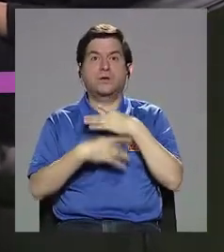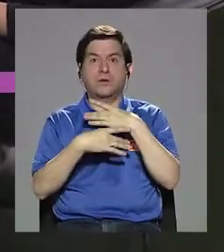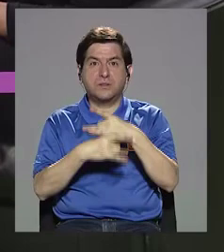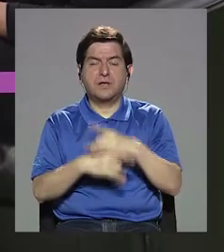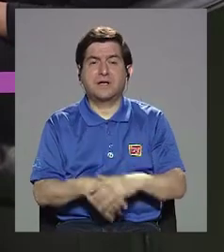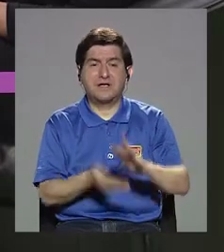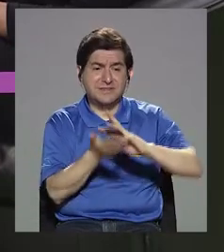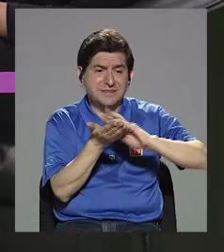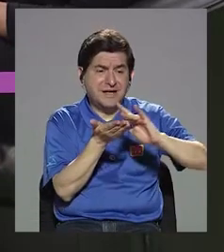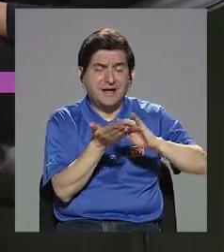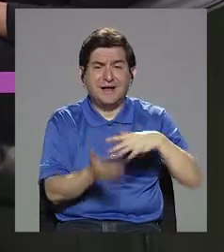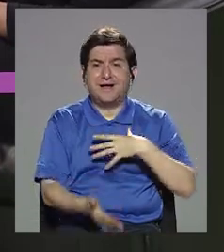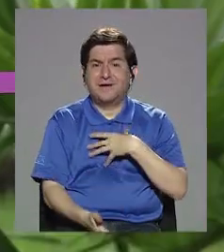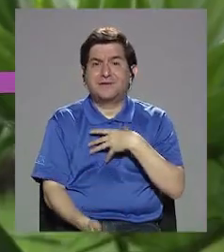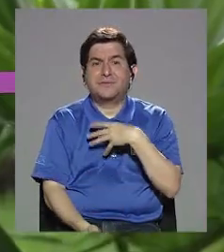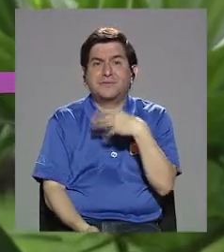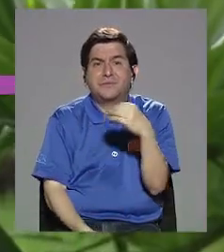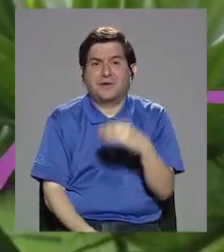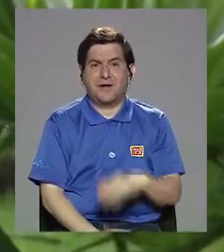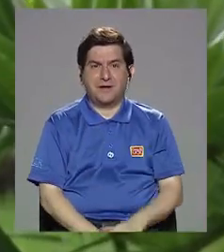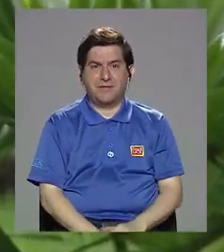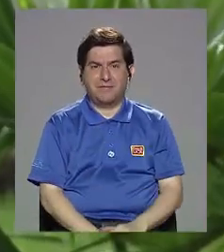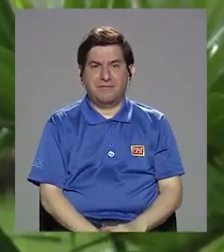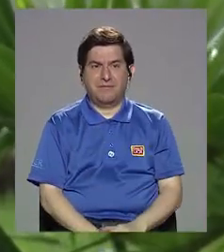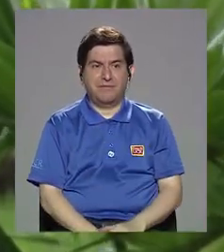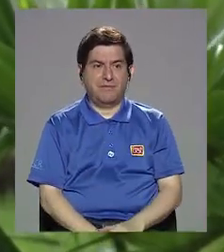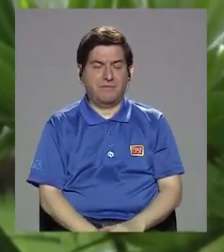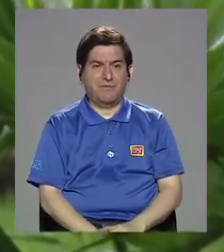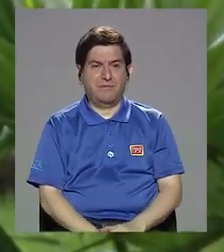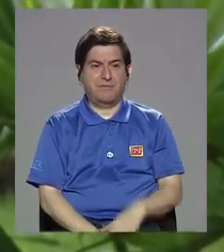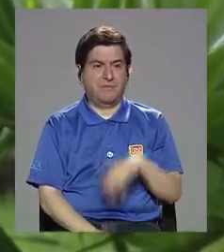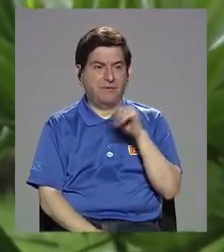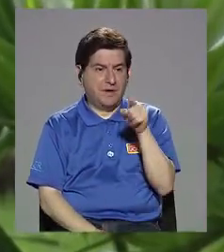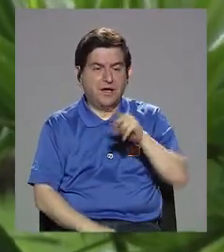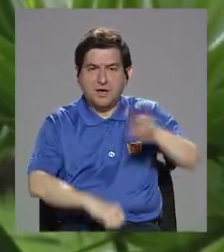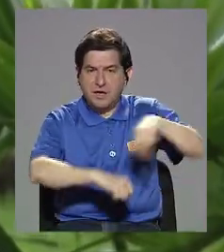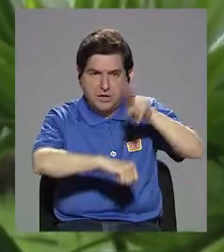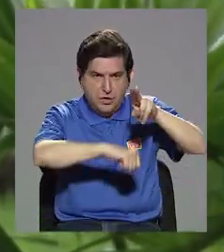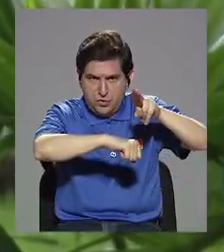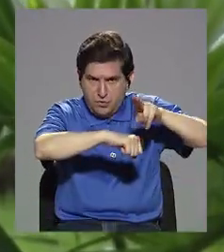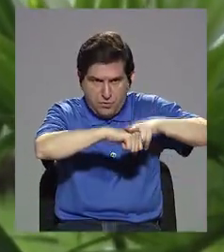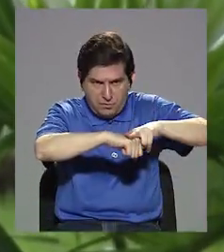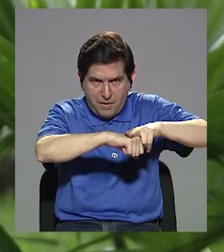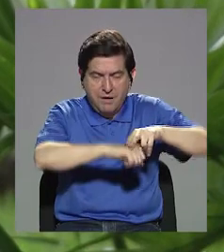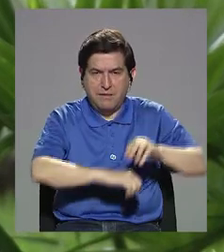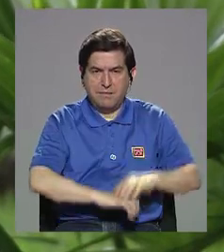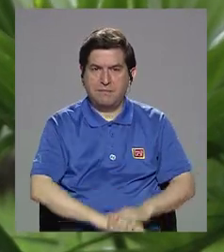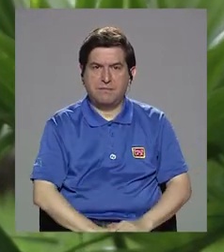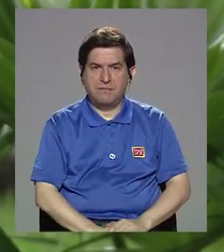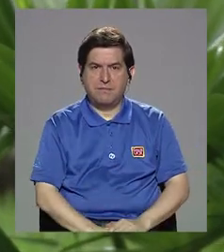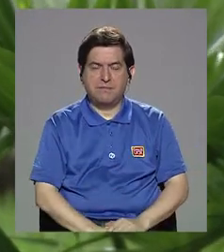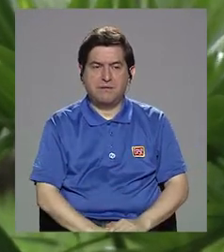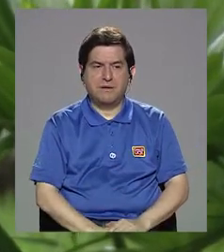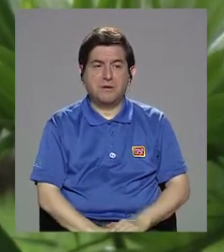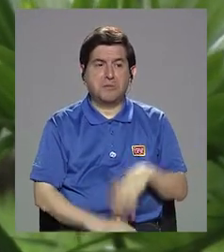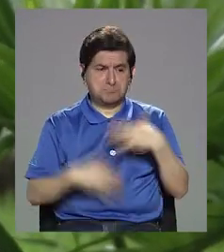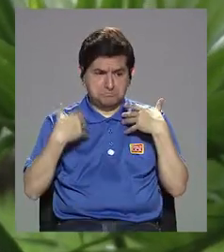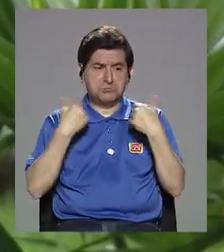interesantísimo es que el arroz blanco es un, en su estado natural es